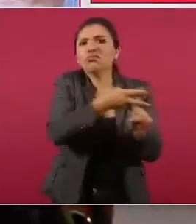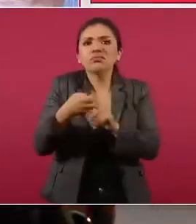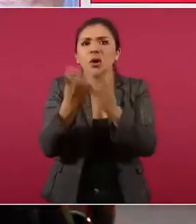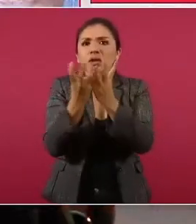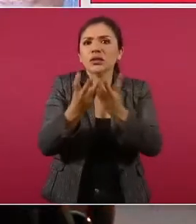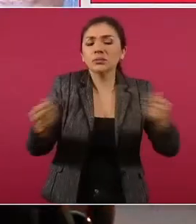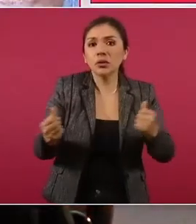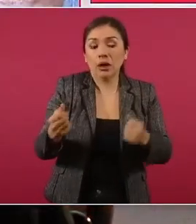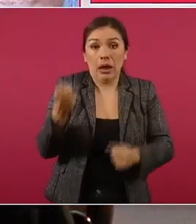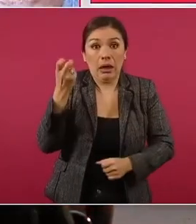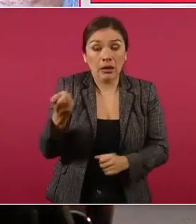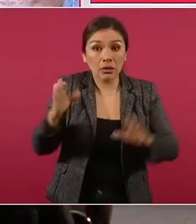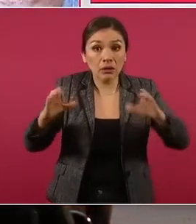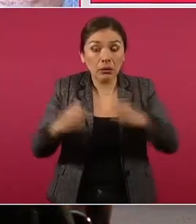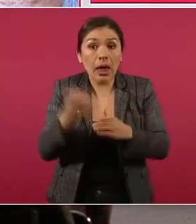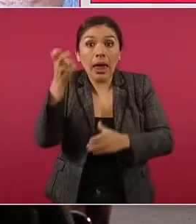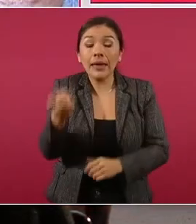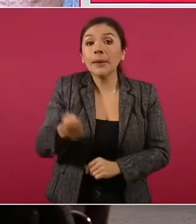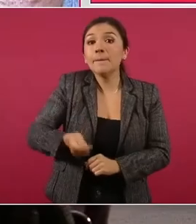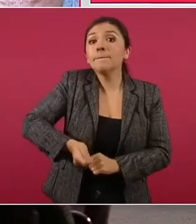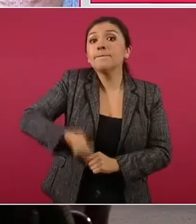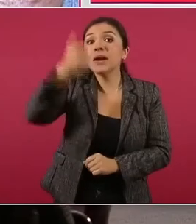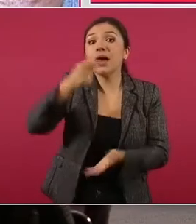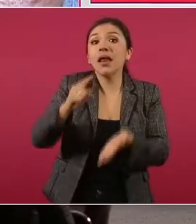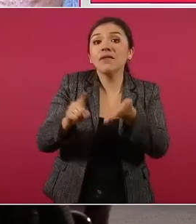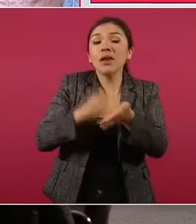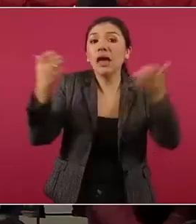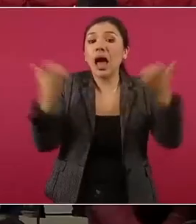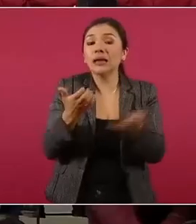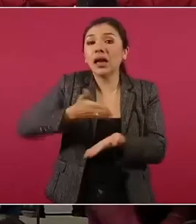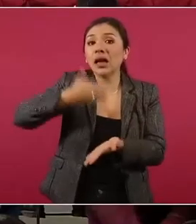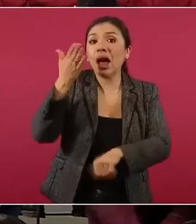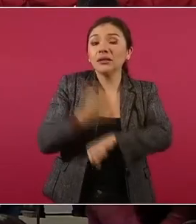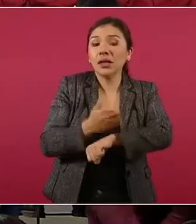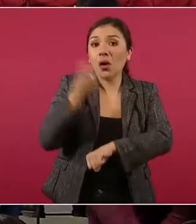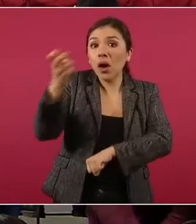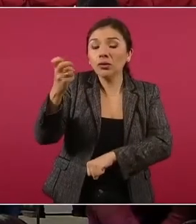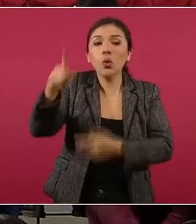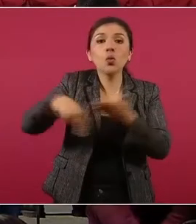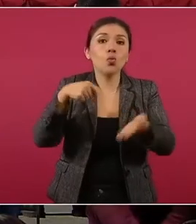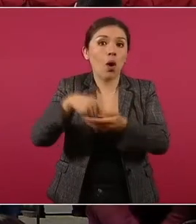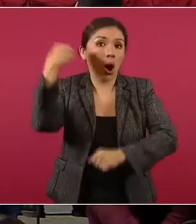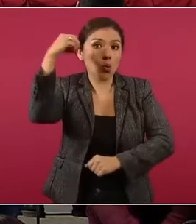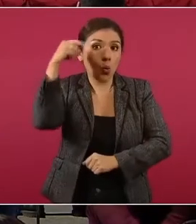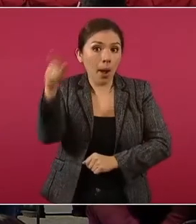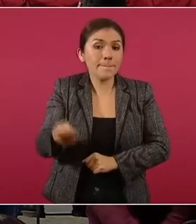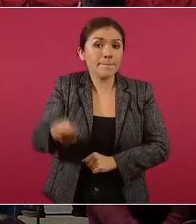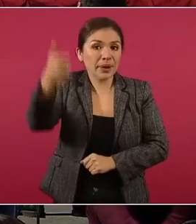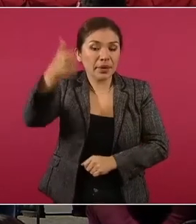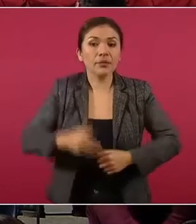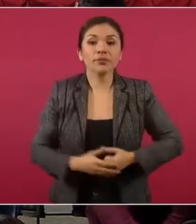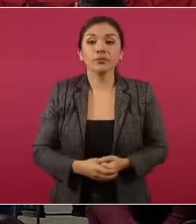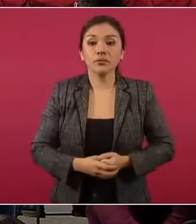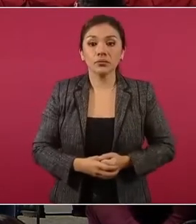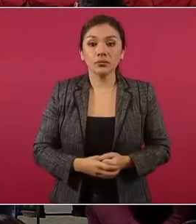Esta sentencia es la primera que se obtiene en esa calidad en el estado de Oaxaca. Siguiente.